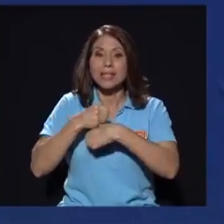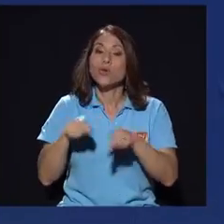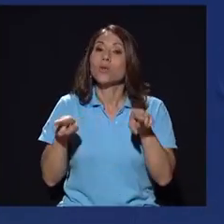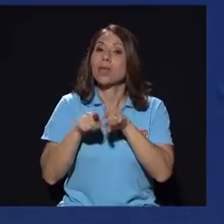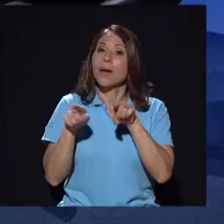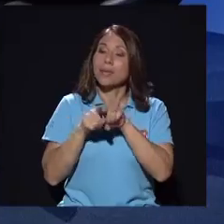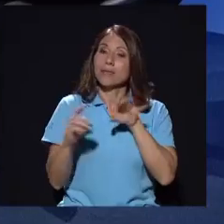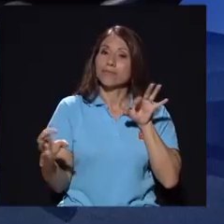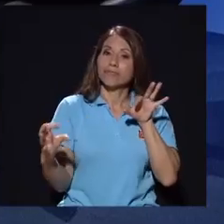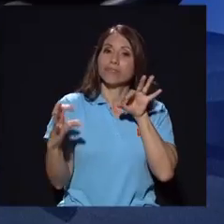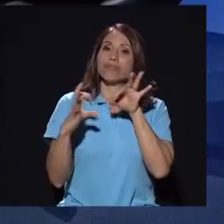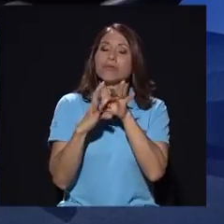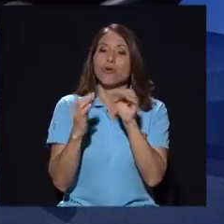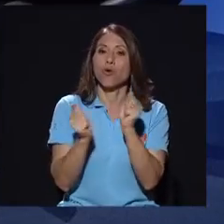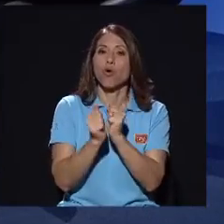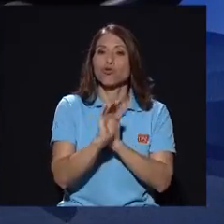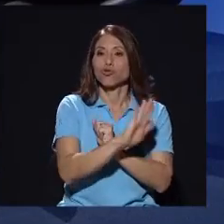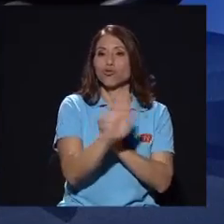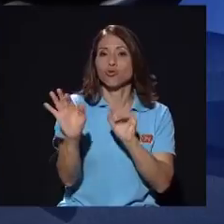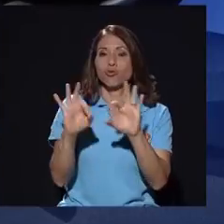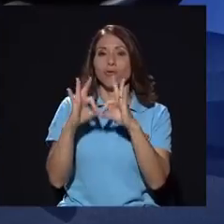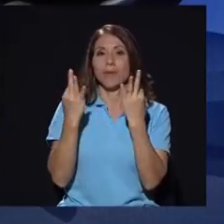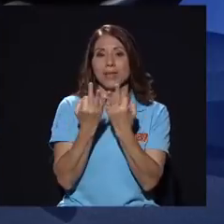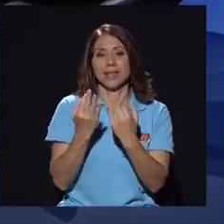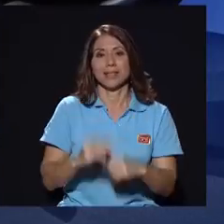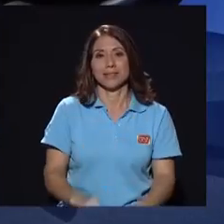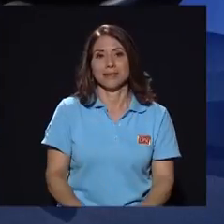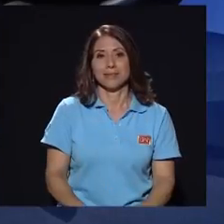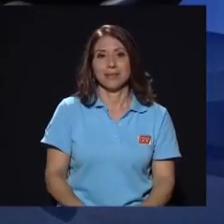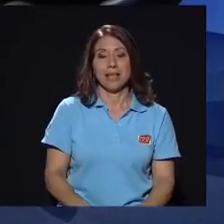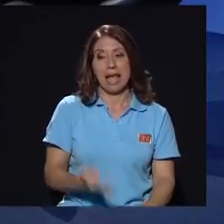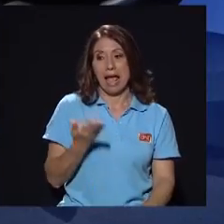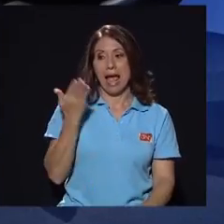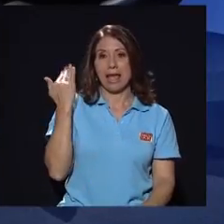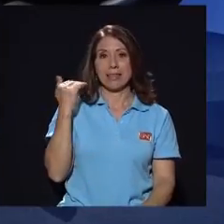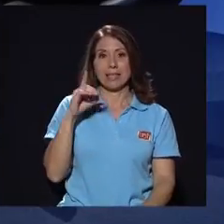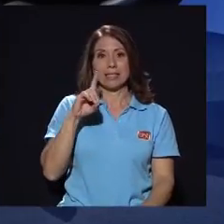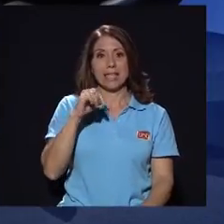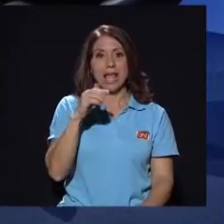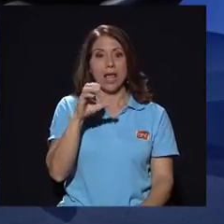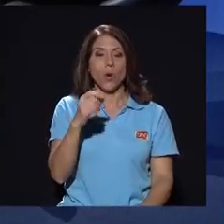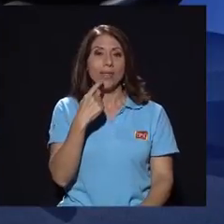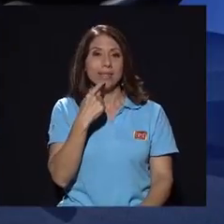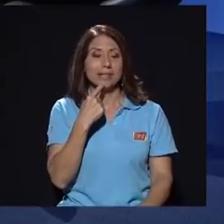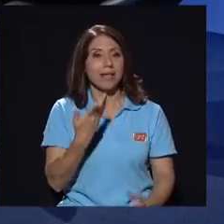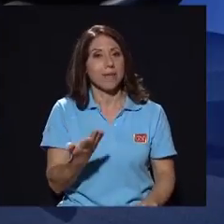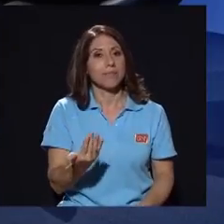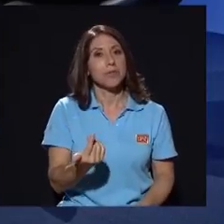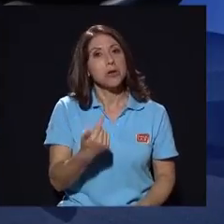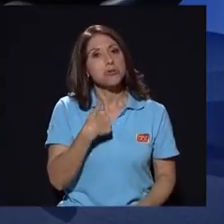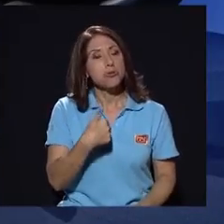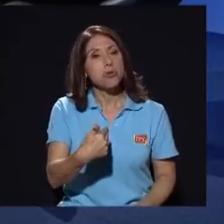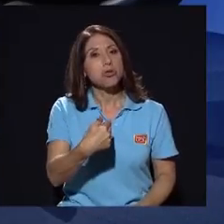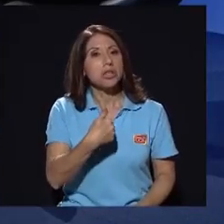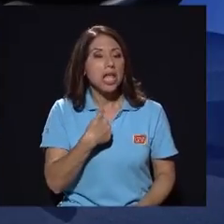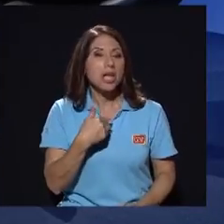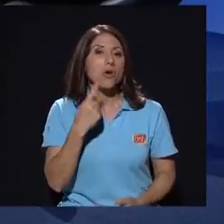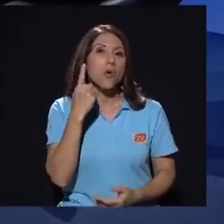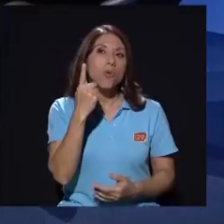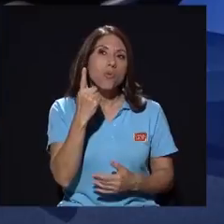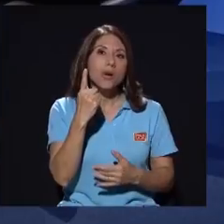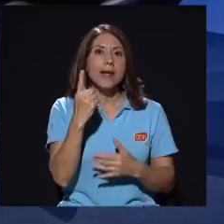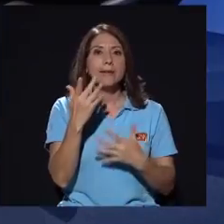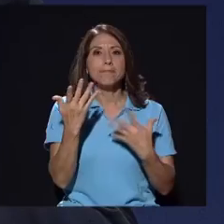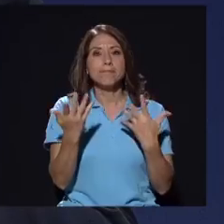con sus familias necesariamente entonces bueno ahora Diego decía yo tengo un modus vivendi que no